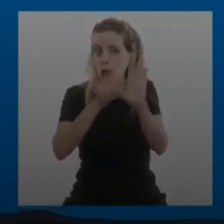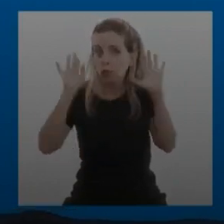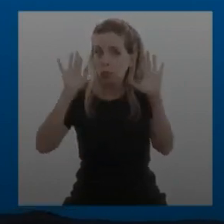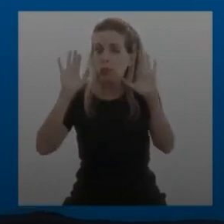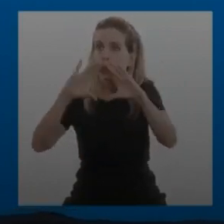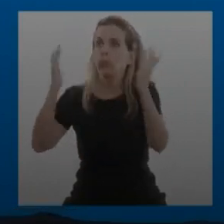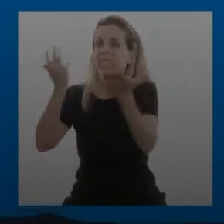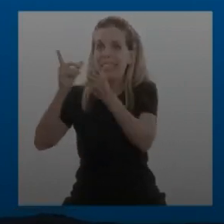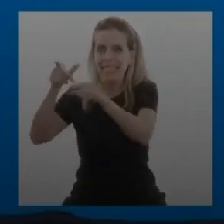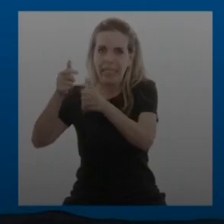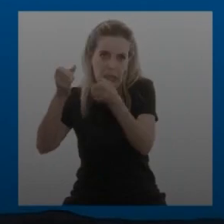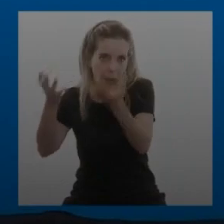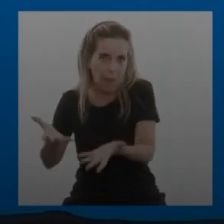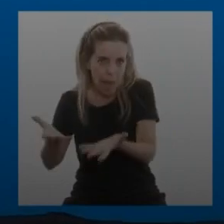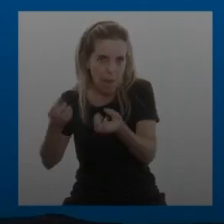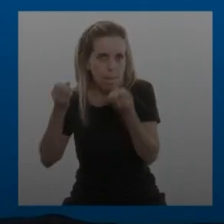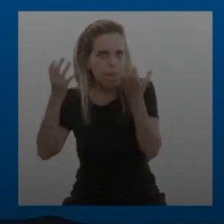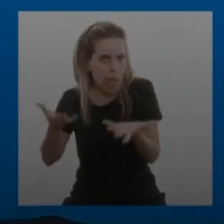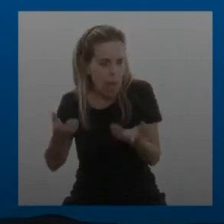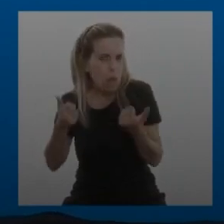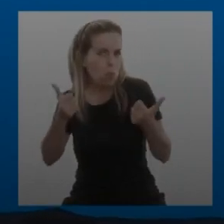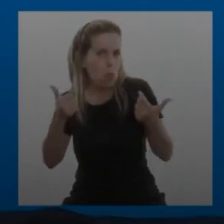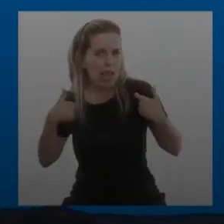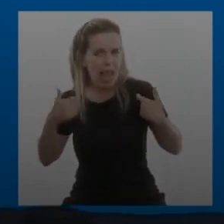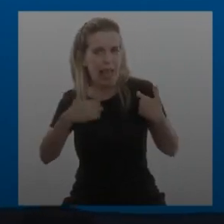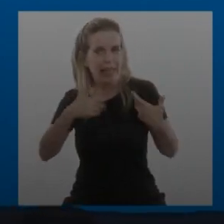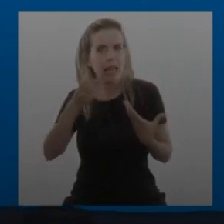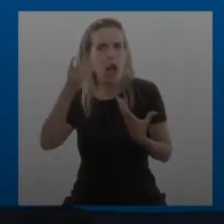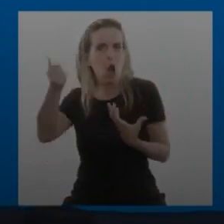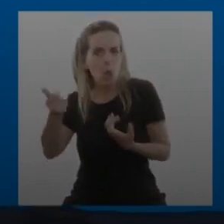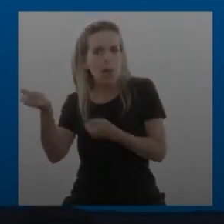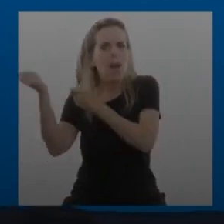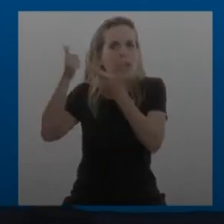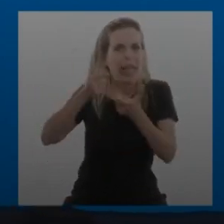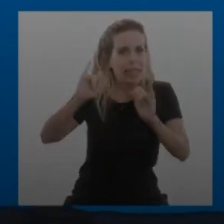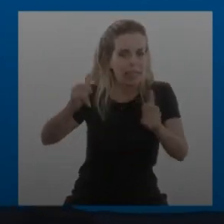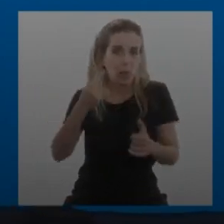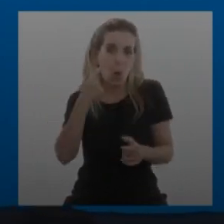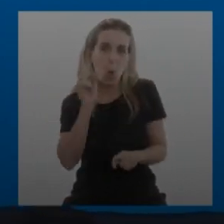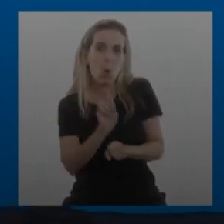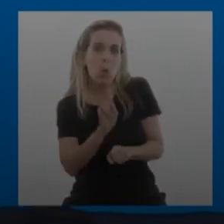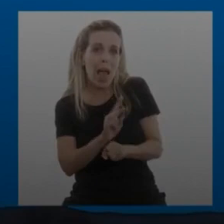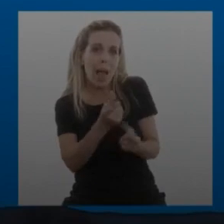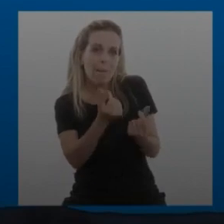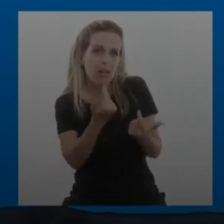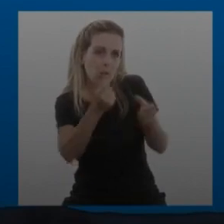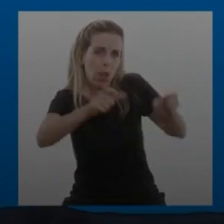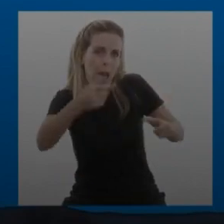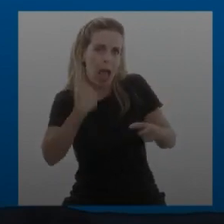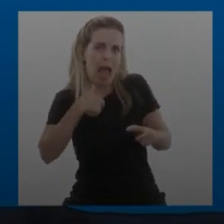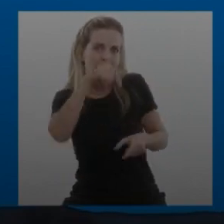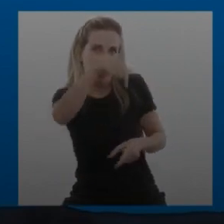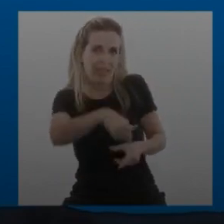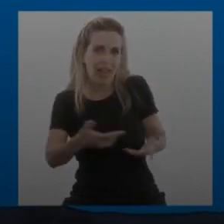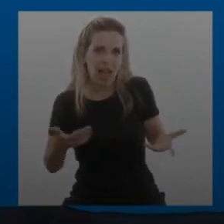crezcan y que nos favorece que exporten no se vuelvan en desmedro de los argentinos y la